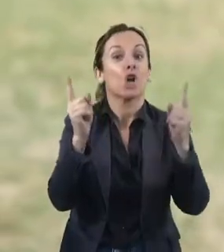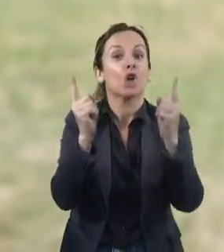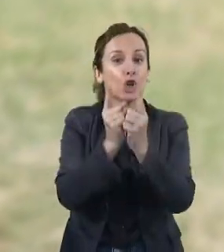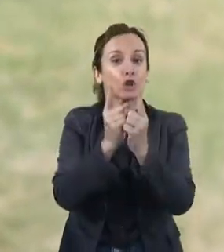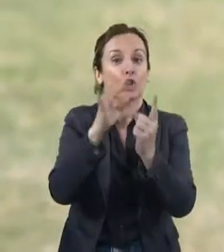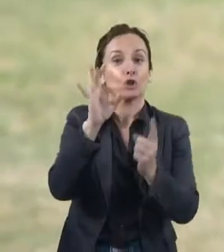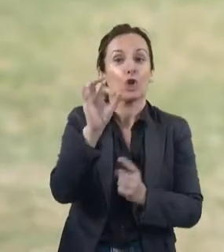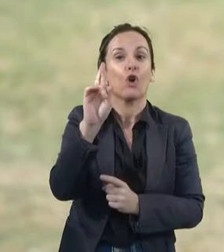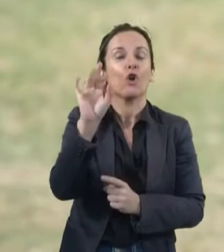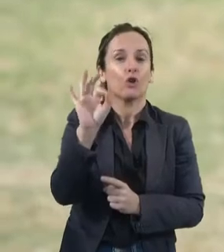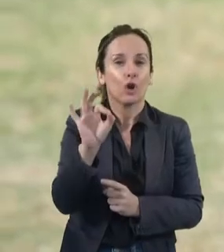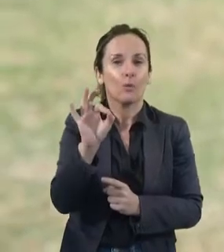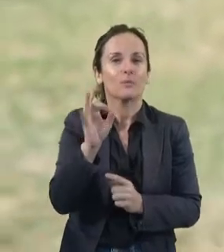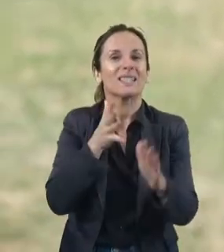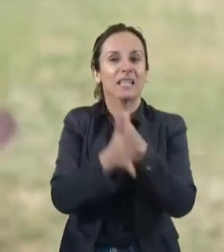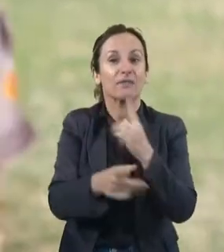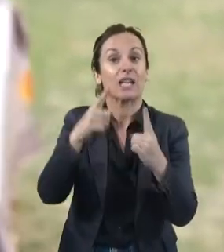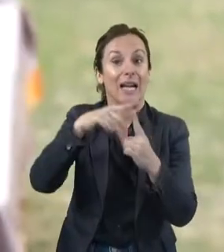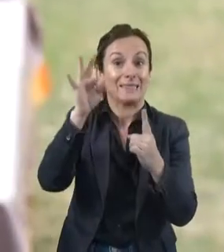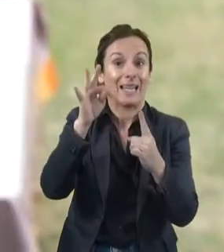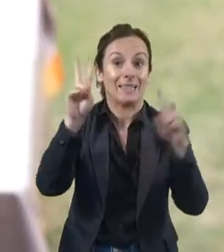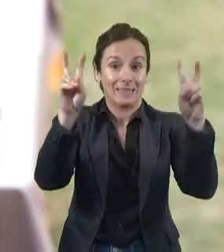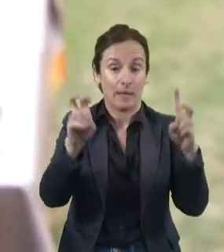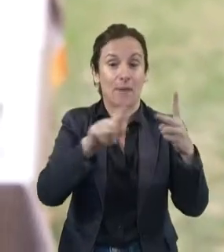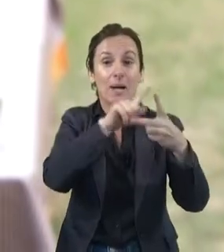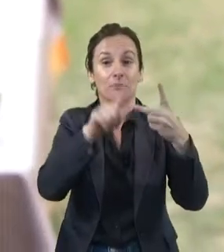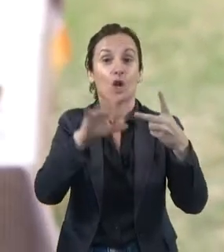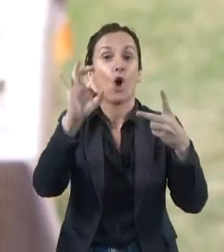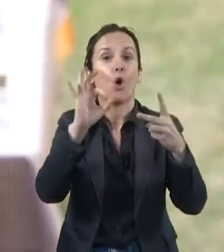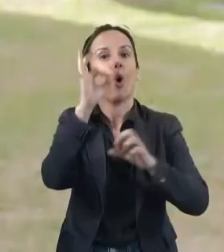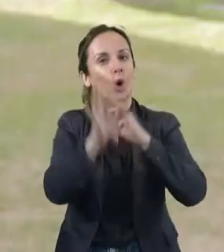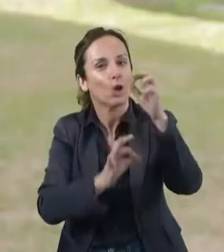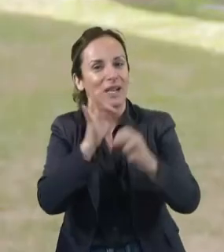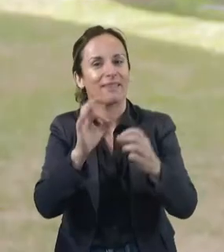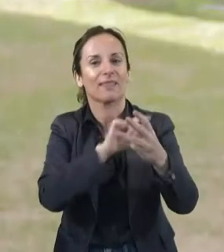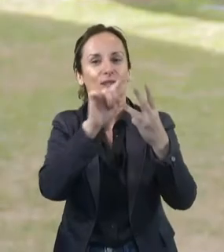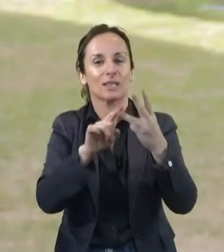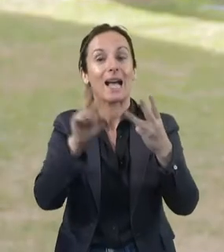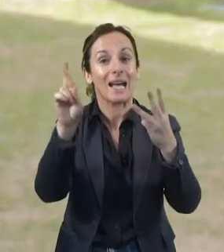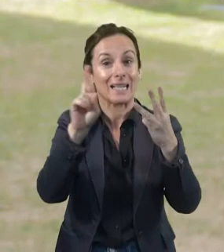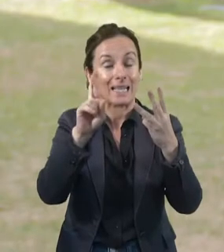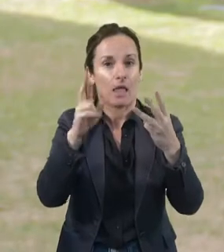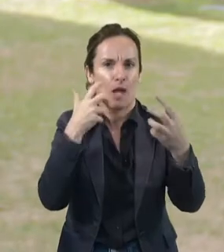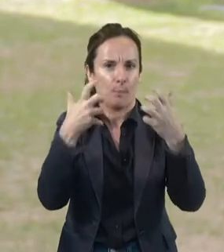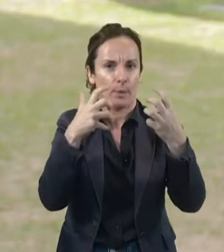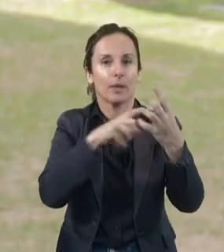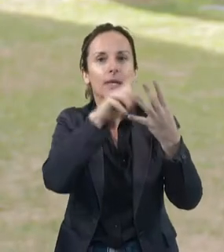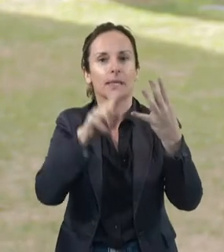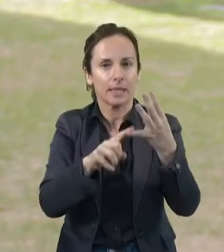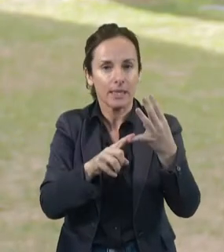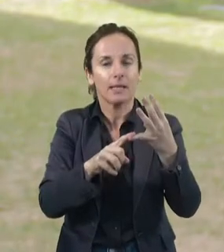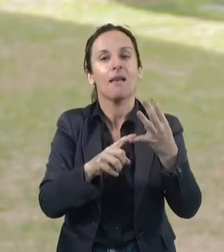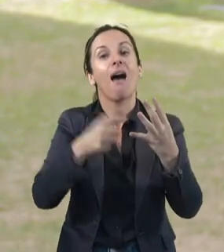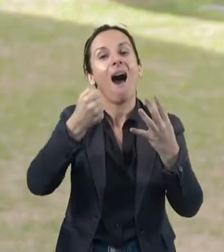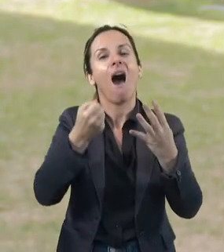pero en el fondo es eso, que sea temática, la T, la O de organizada, la L de relevante y la A de amena. Estas